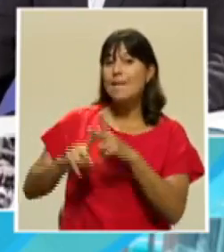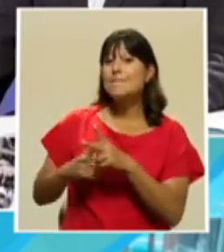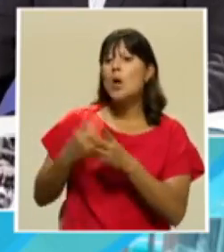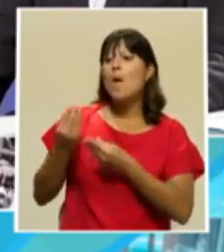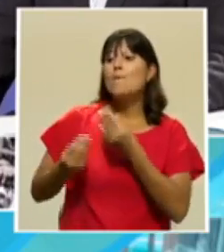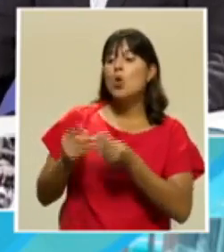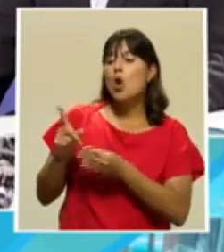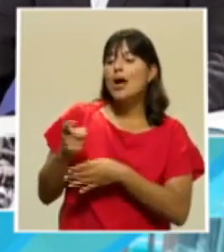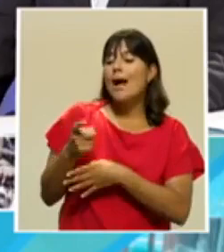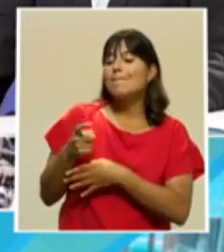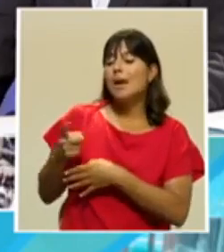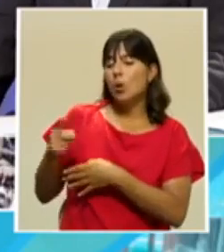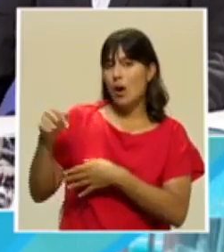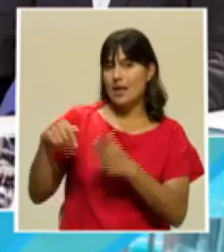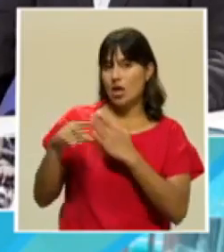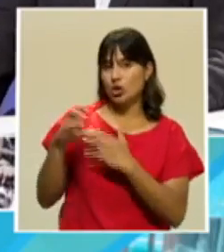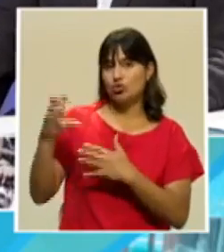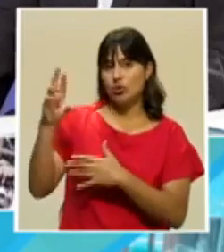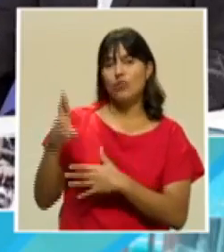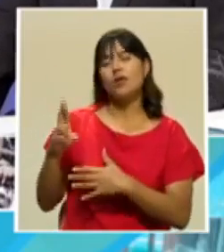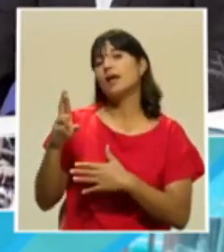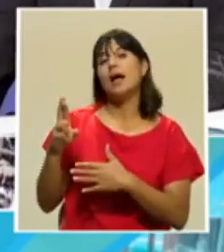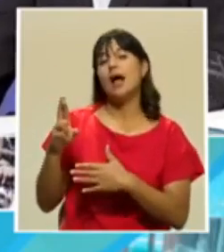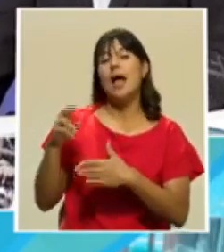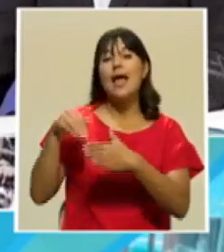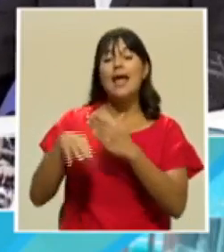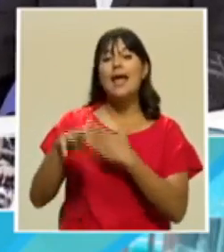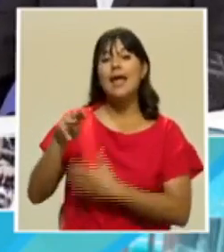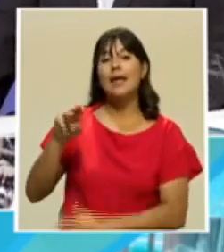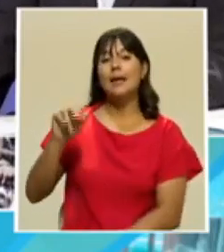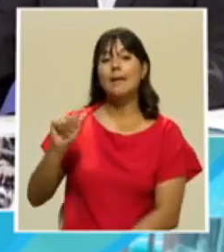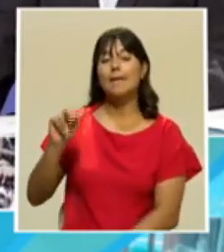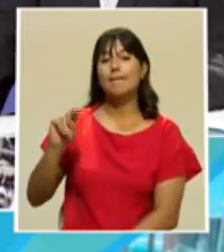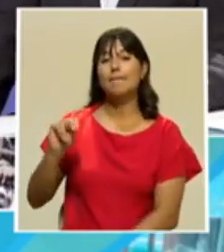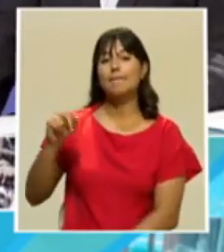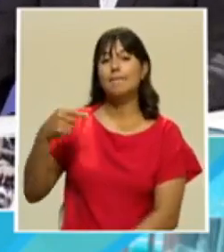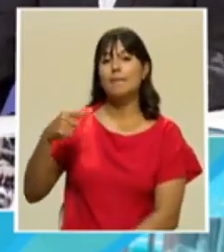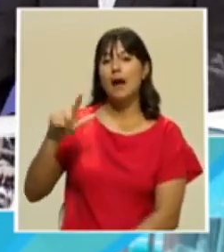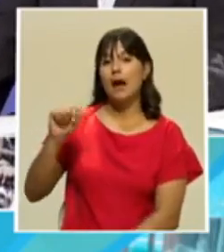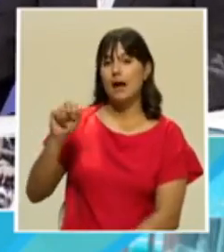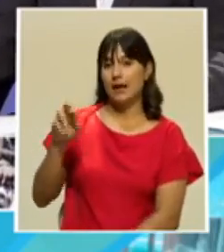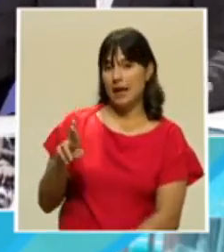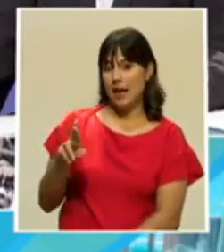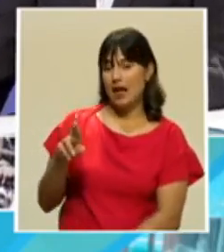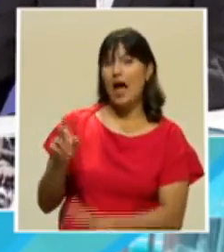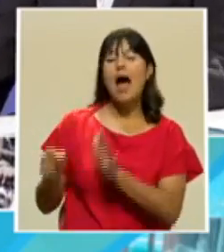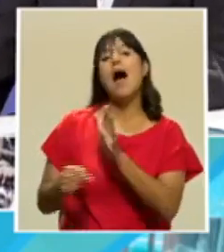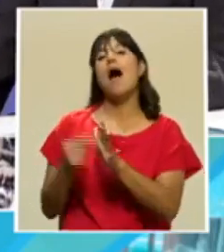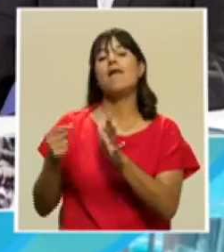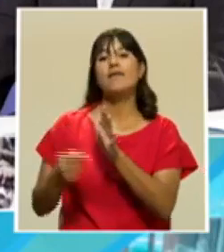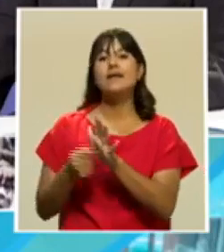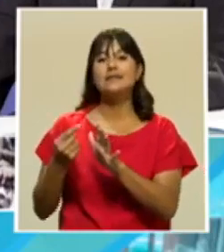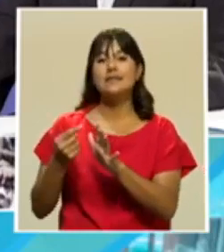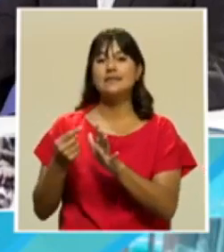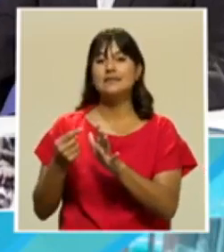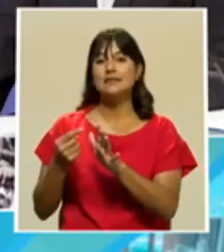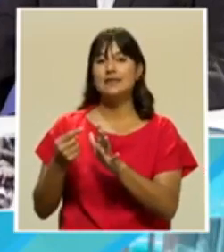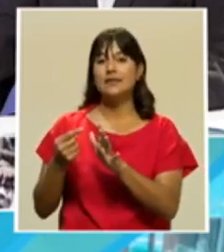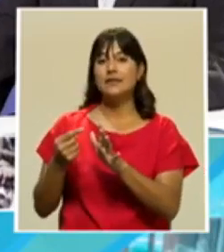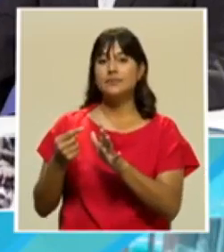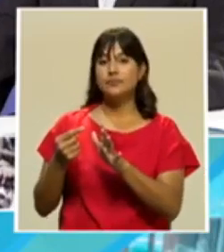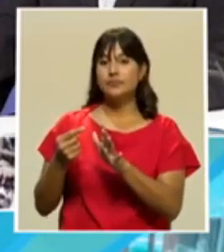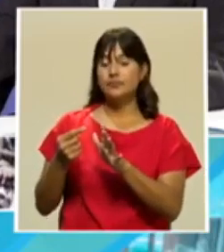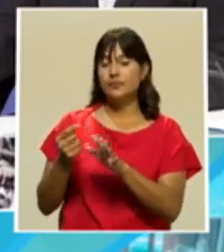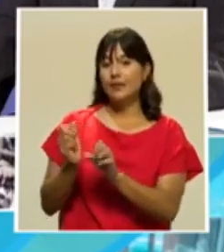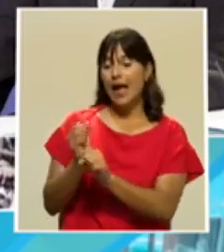camarón, de granjas de camarón, sobre terrenos de manglar e inclusive se talaban manglares para hacer granjas de